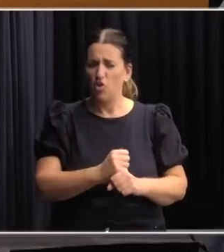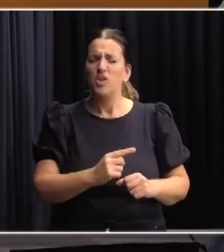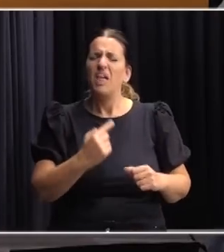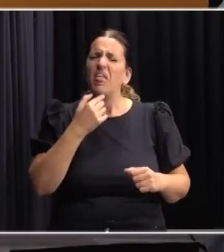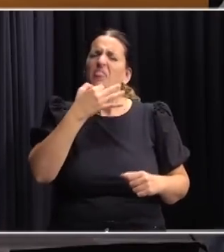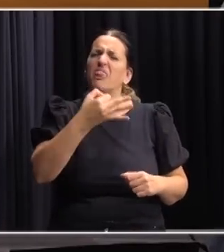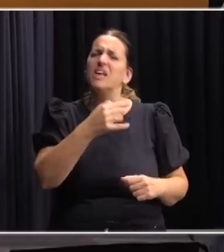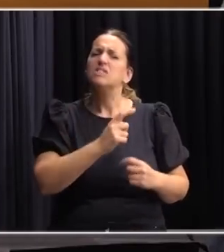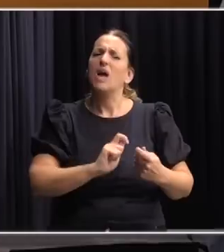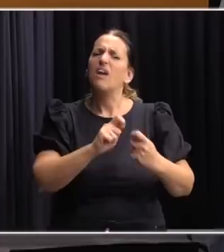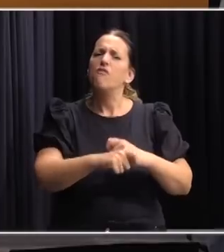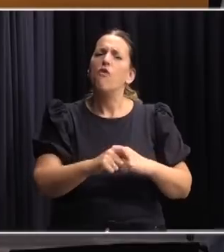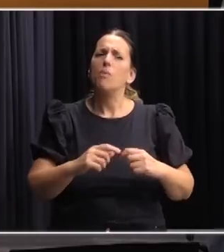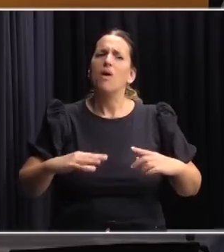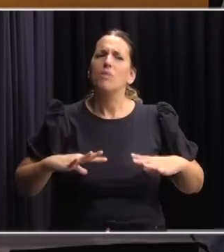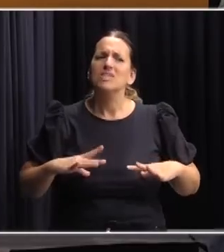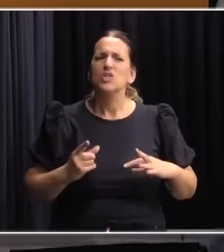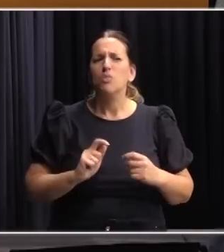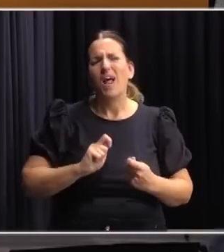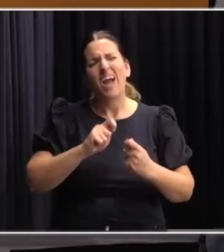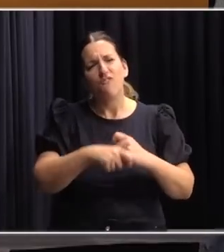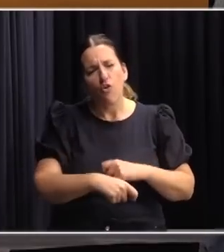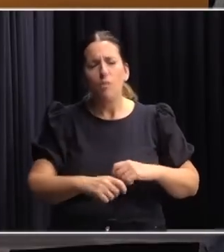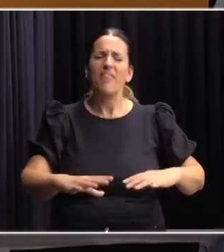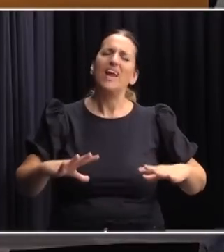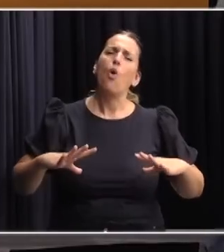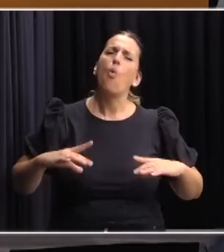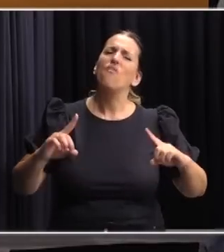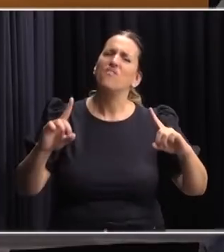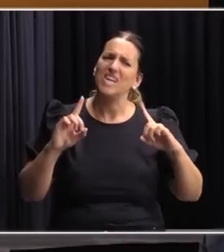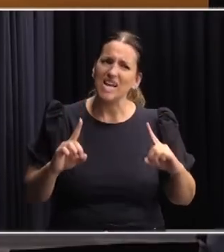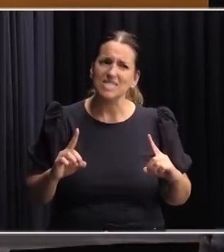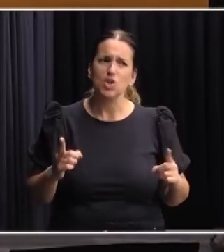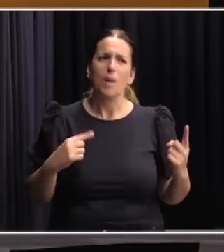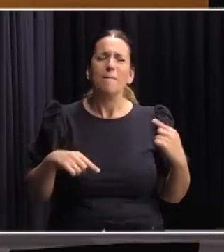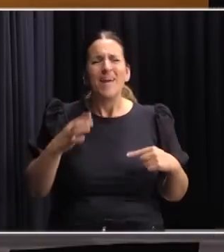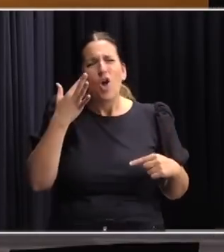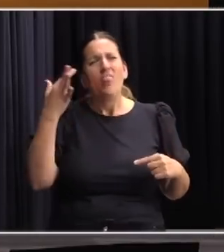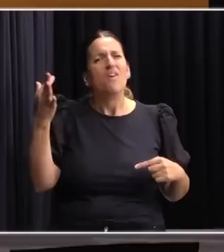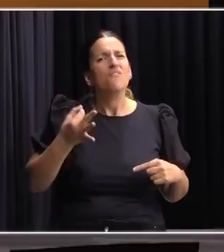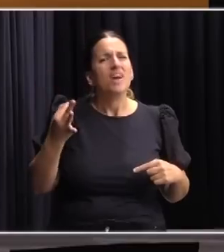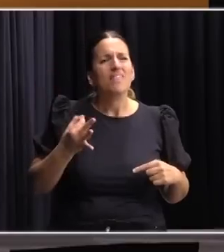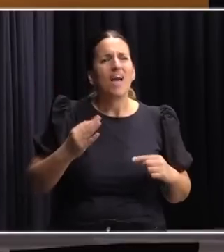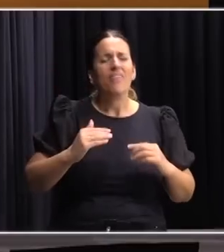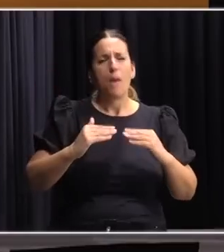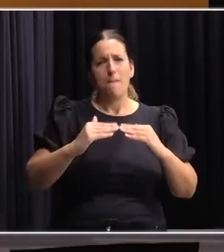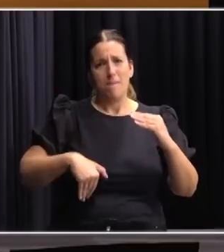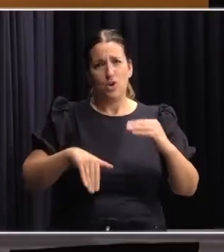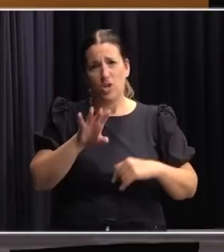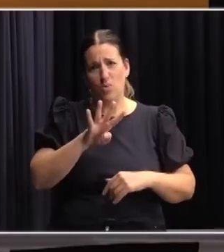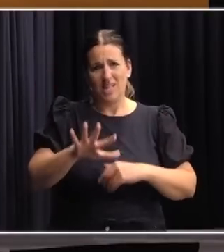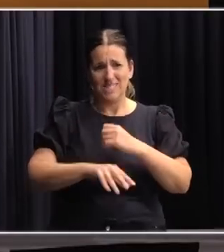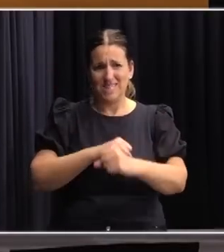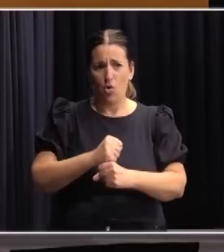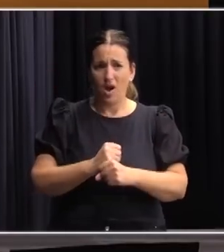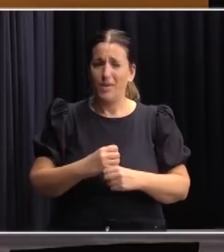esto, más que una reforma de seguridad social, es solamente una reforma jubilatoria y que en realidad los menores de 45 años